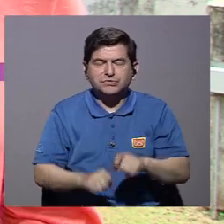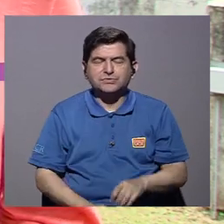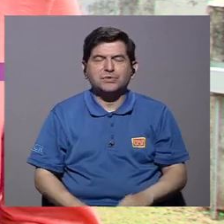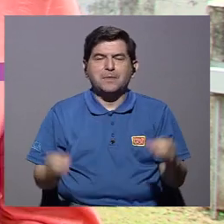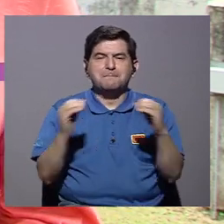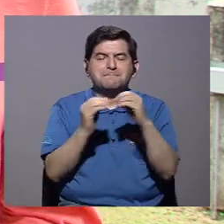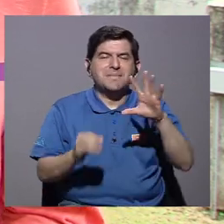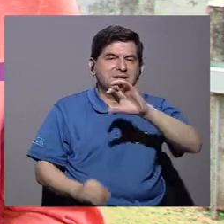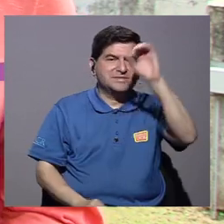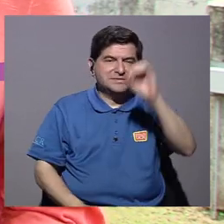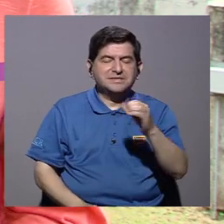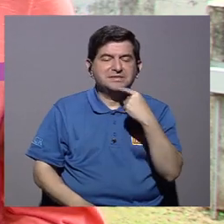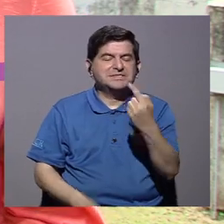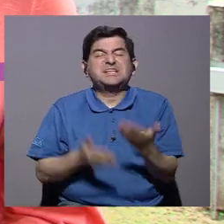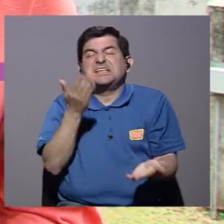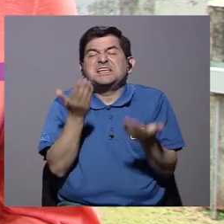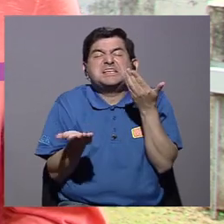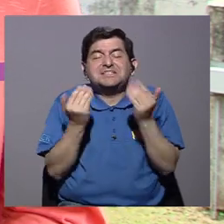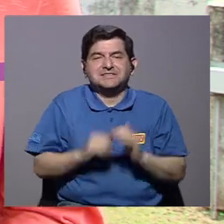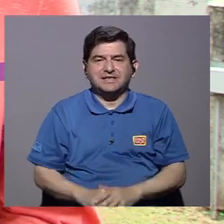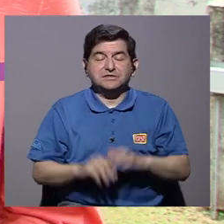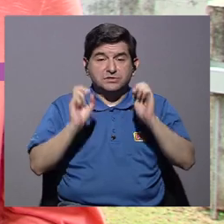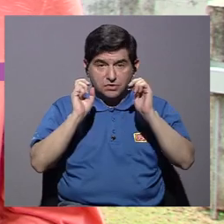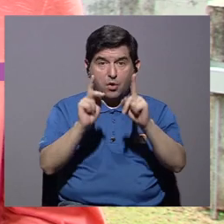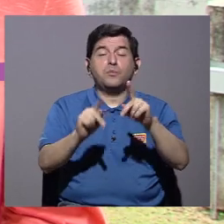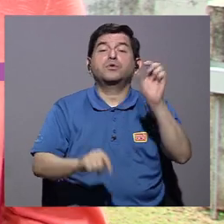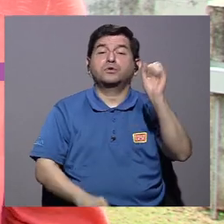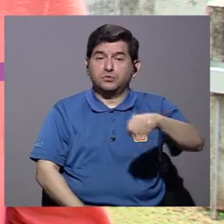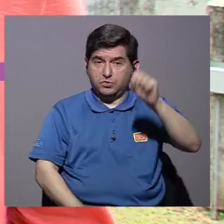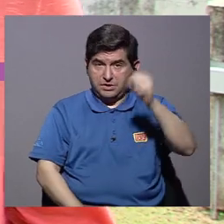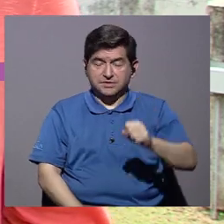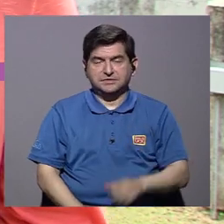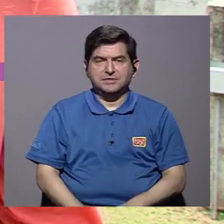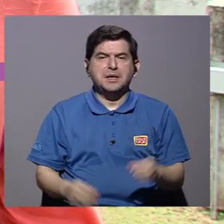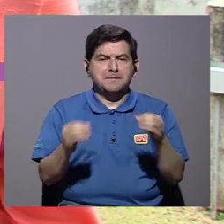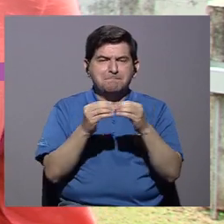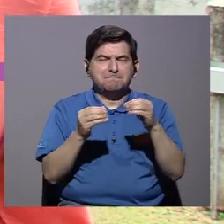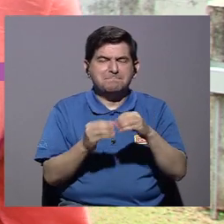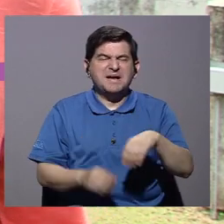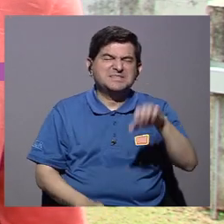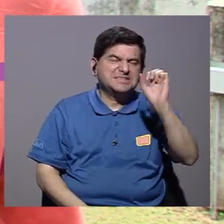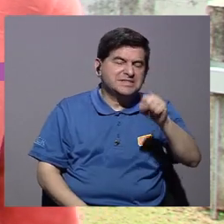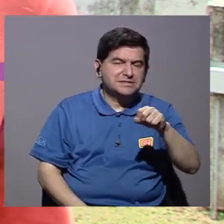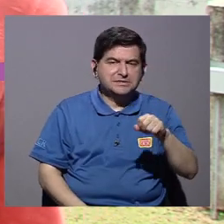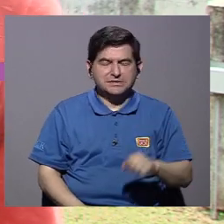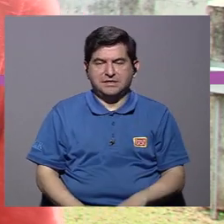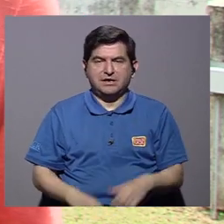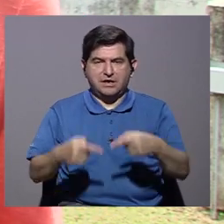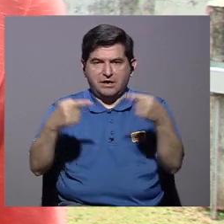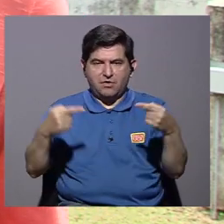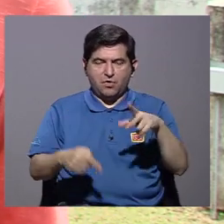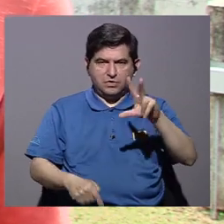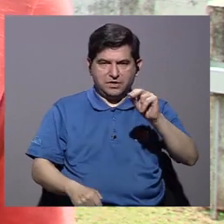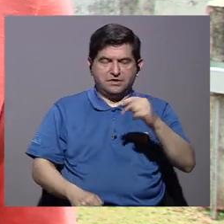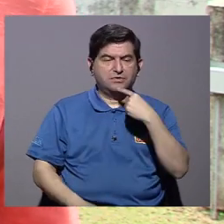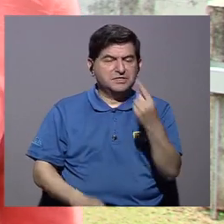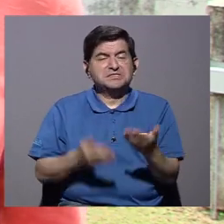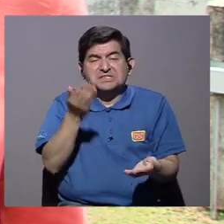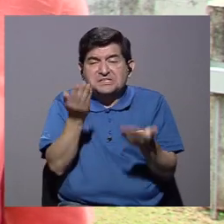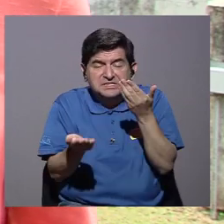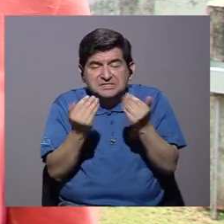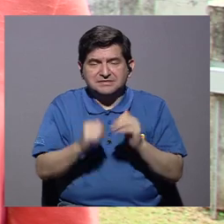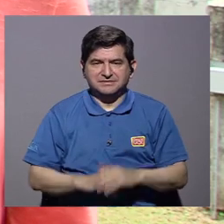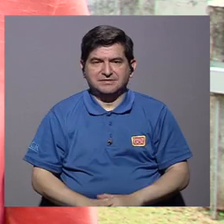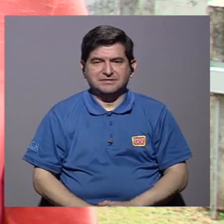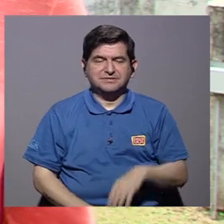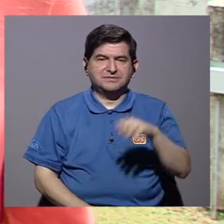de nuestra encuesta, más del 50% dijeron que tal vez, o sea, hay una posibilidad de que sí, es más de que sí y de